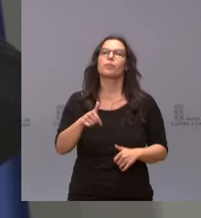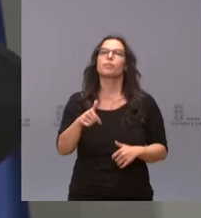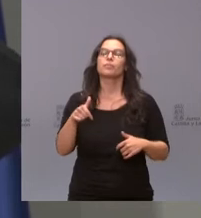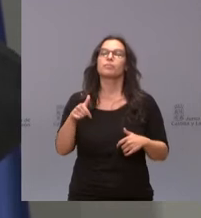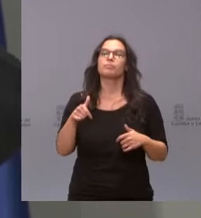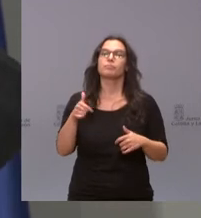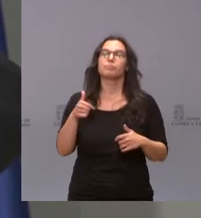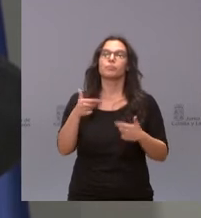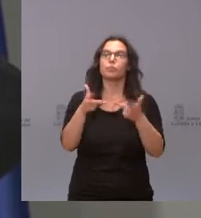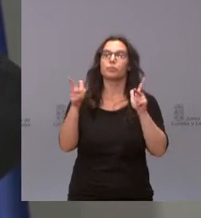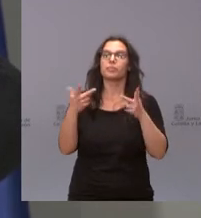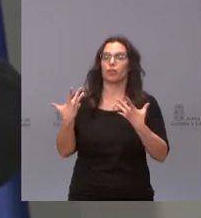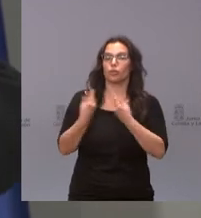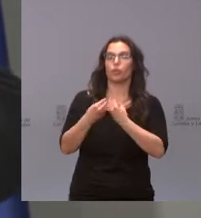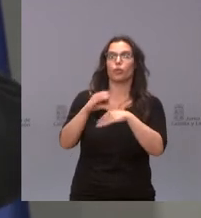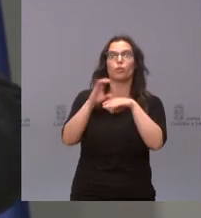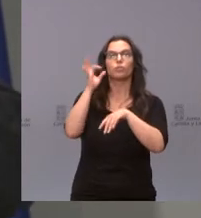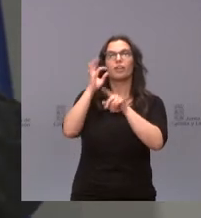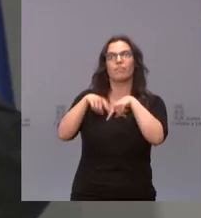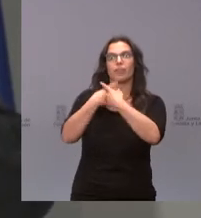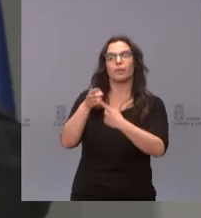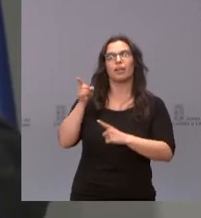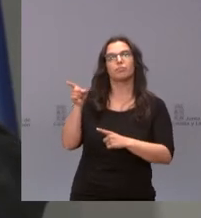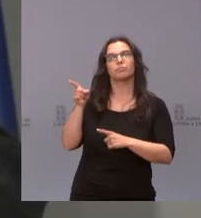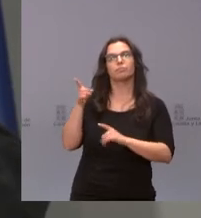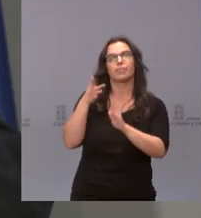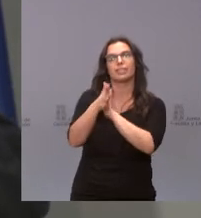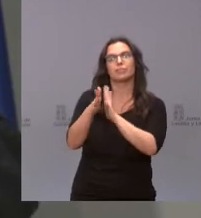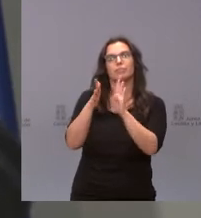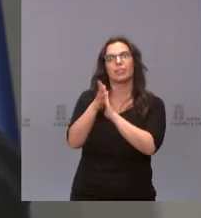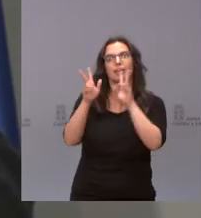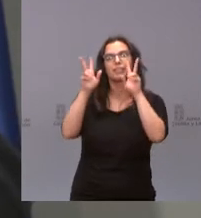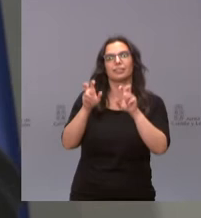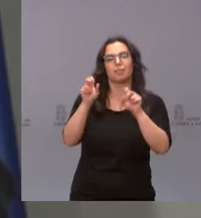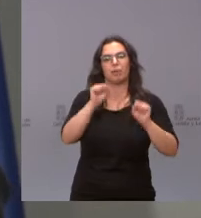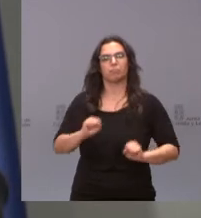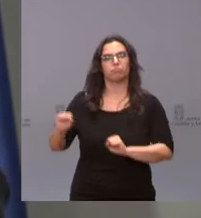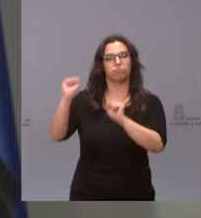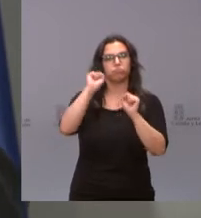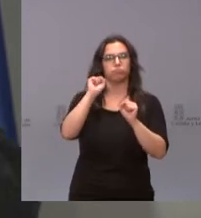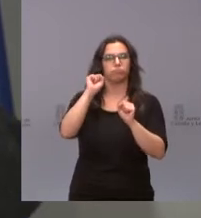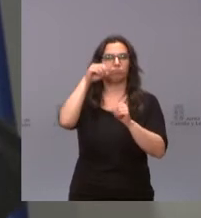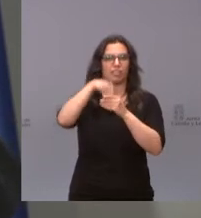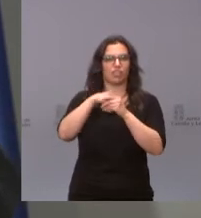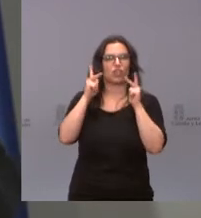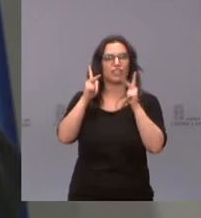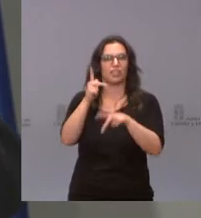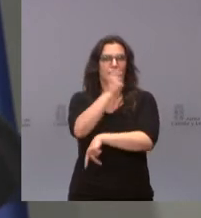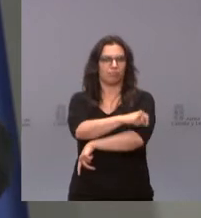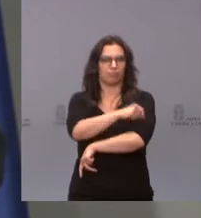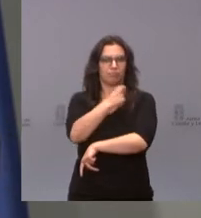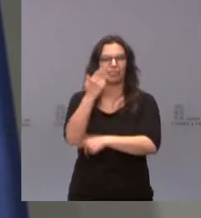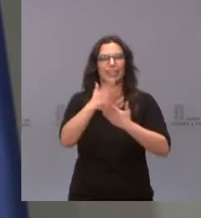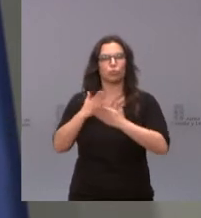la consejera de familia que dará cuenta de la situación de inmunización en nuestras residencias, el estudio realizado,